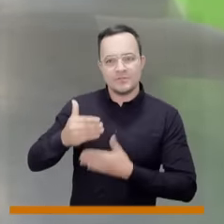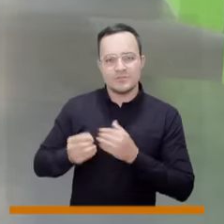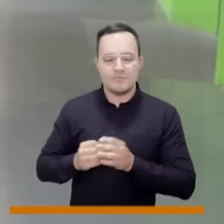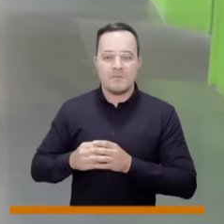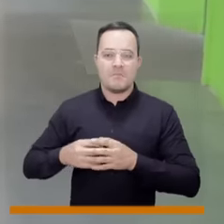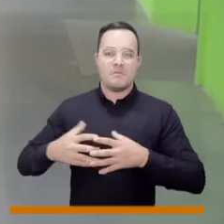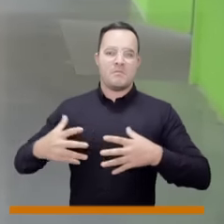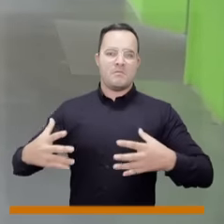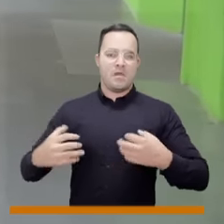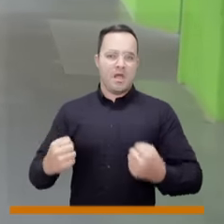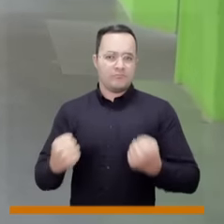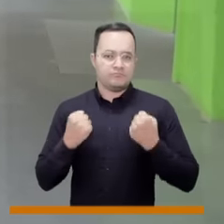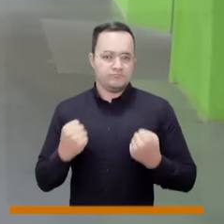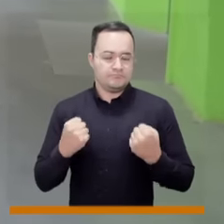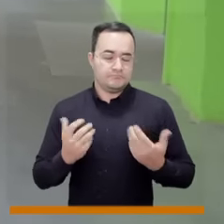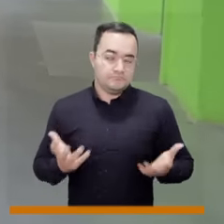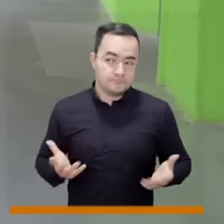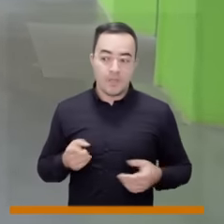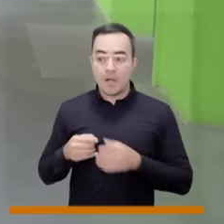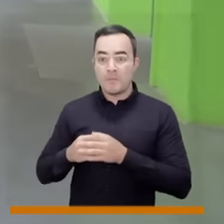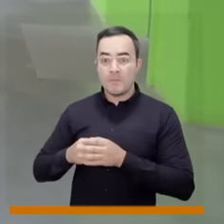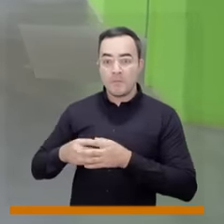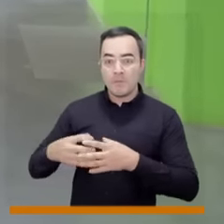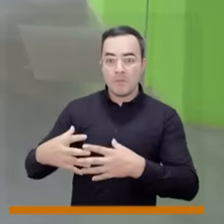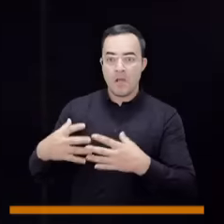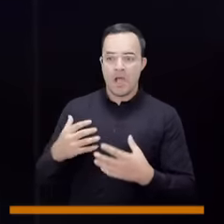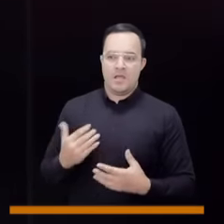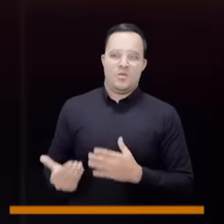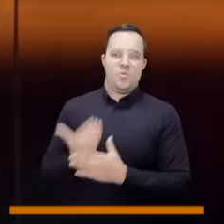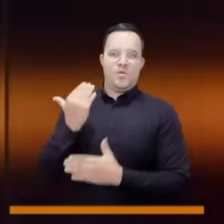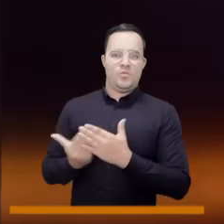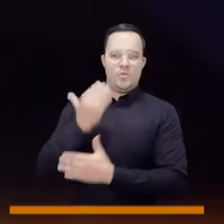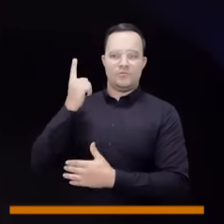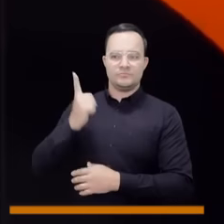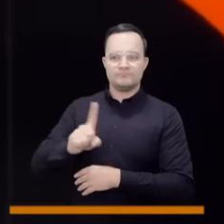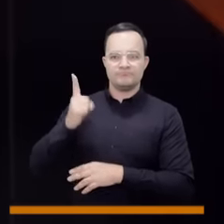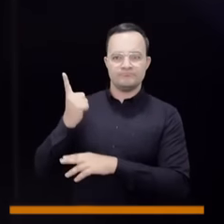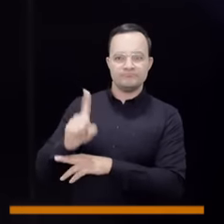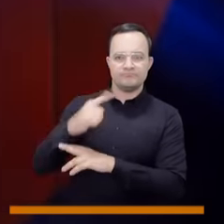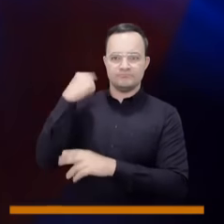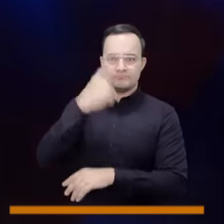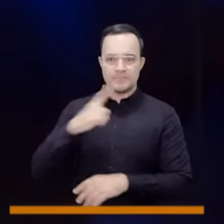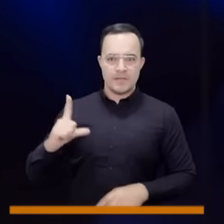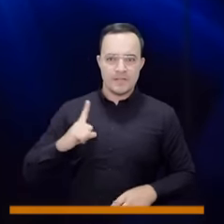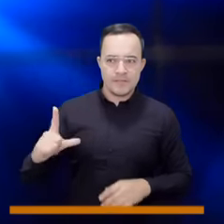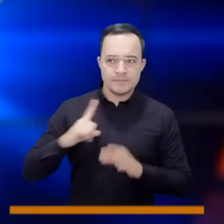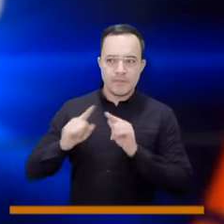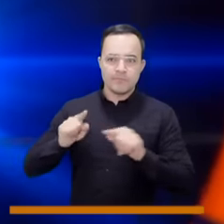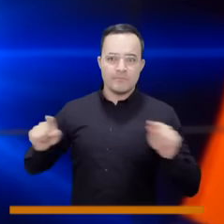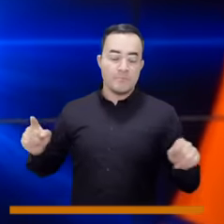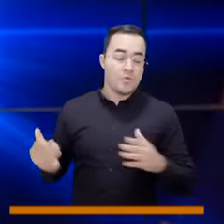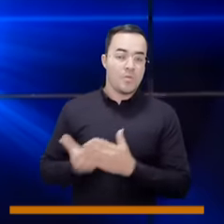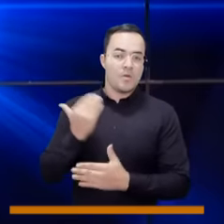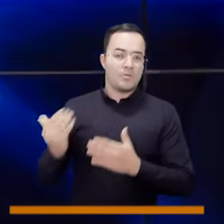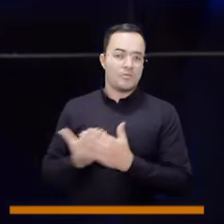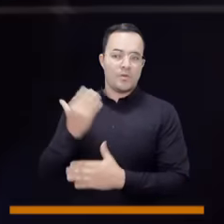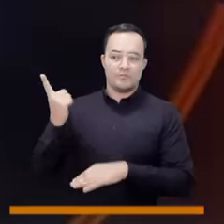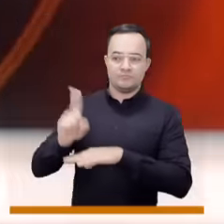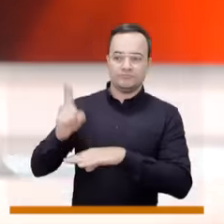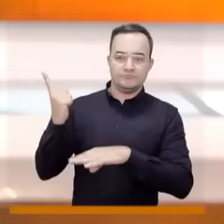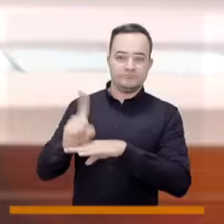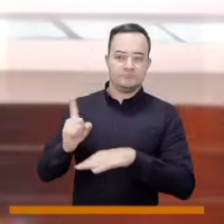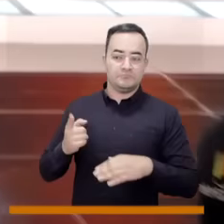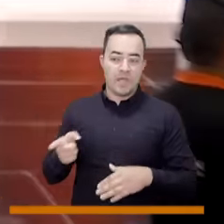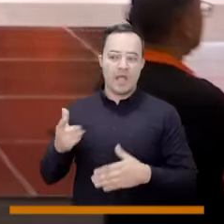de crecimiento y de formación. Y en medio de ese proceso de crecimiento y de formación, pues, nacerán nuevos liderazgos que estarán representando